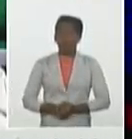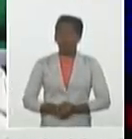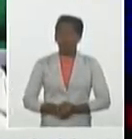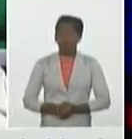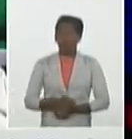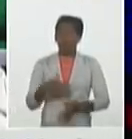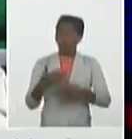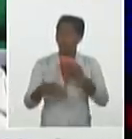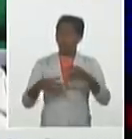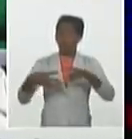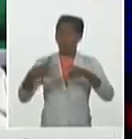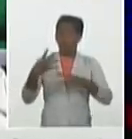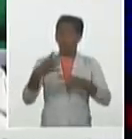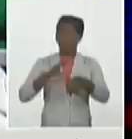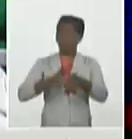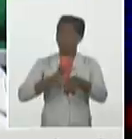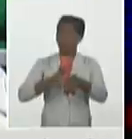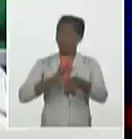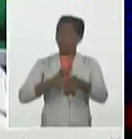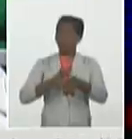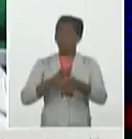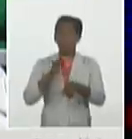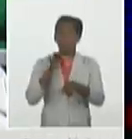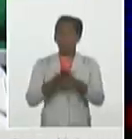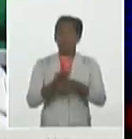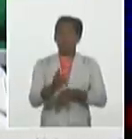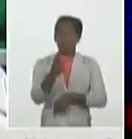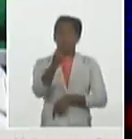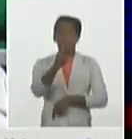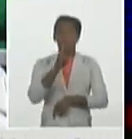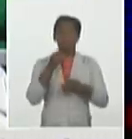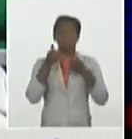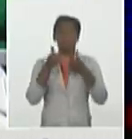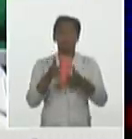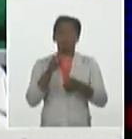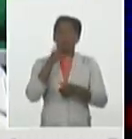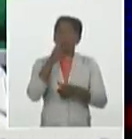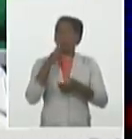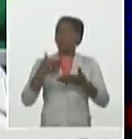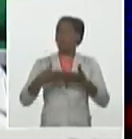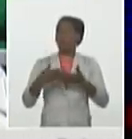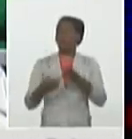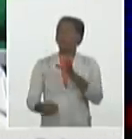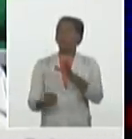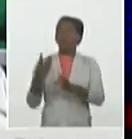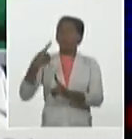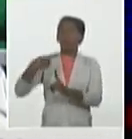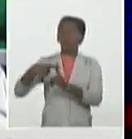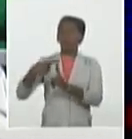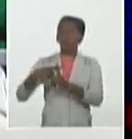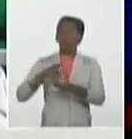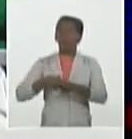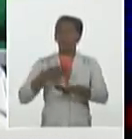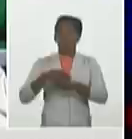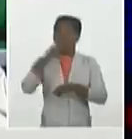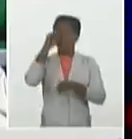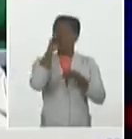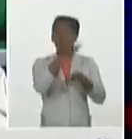asintomática inicialmente. Después comenzaron con un grupo de síntomas respiratorios.